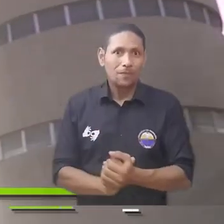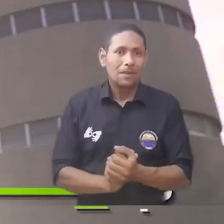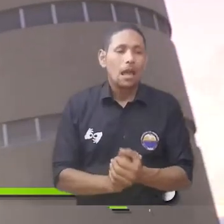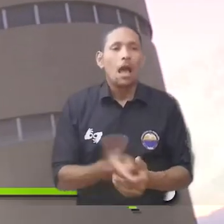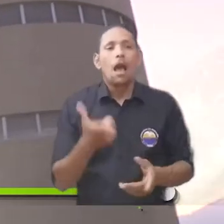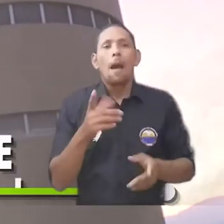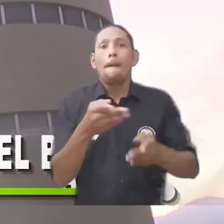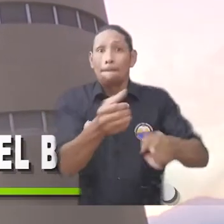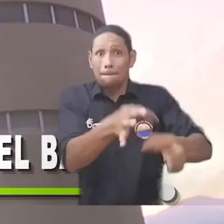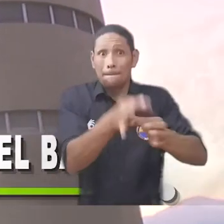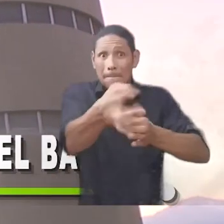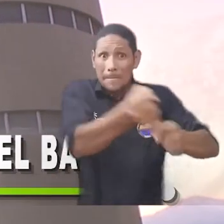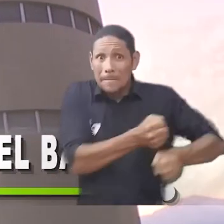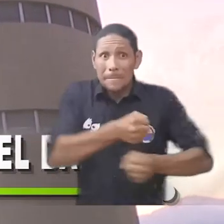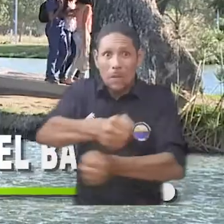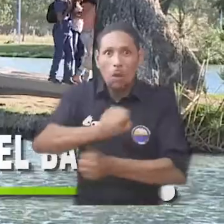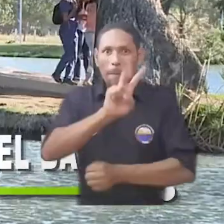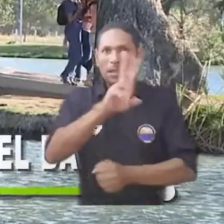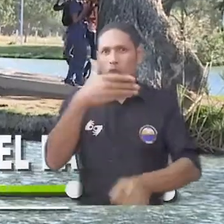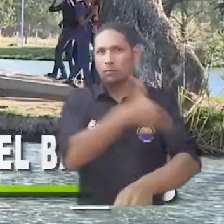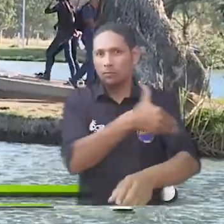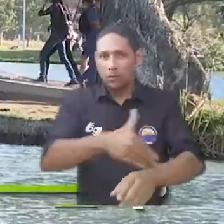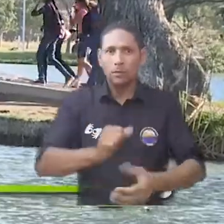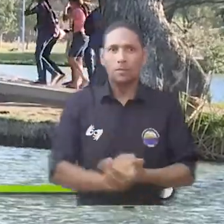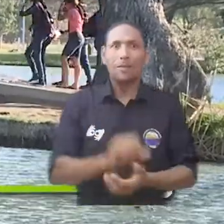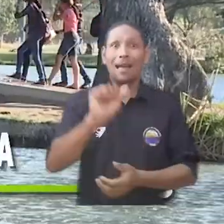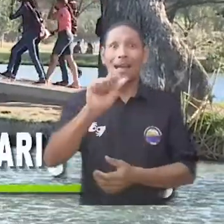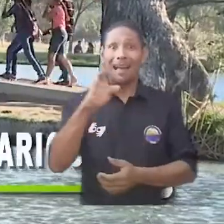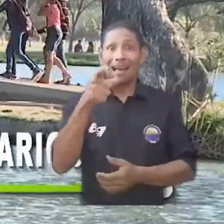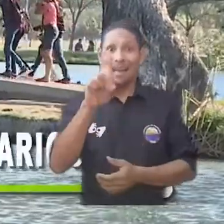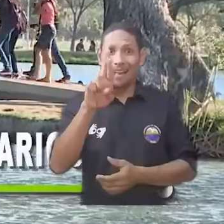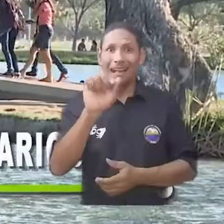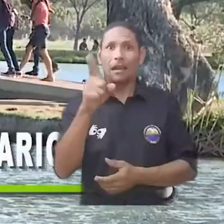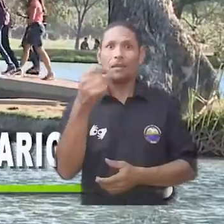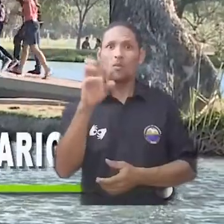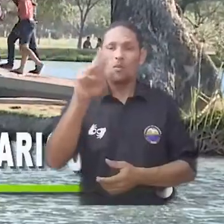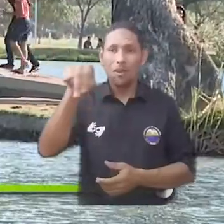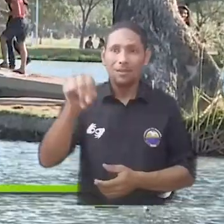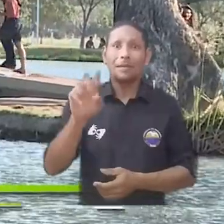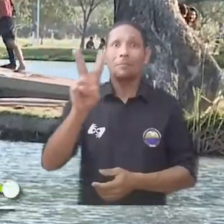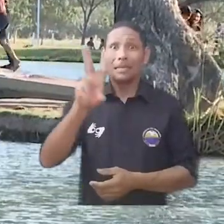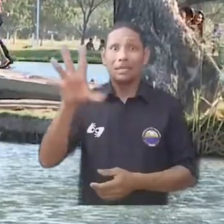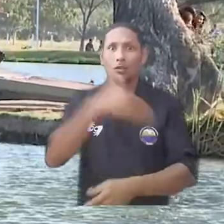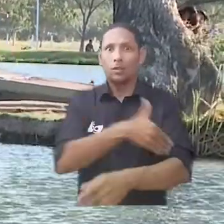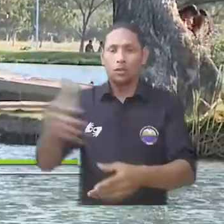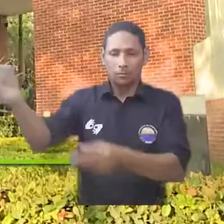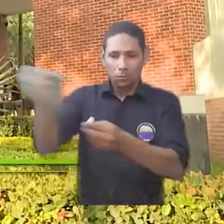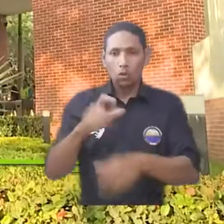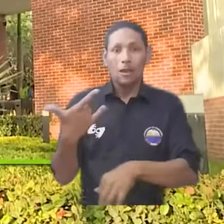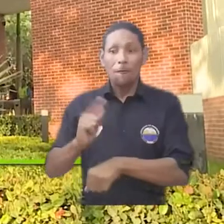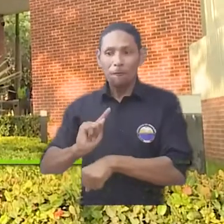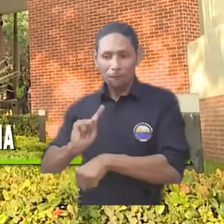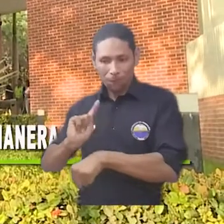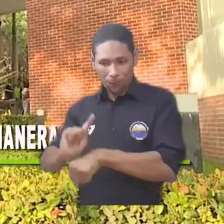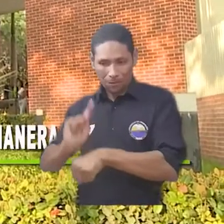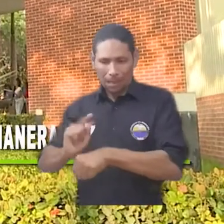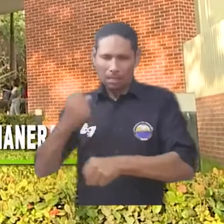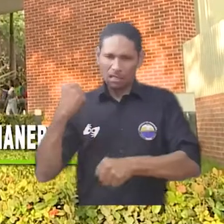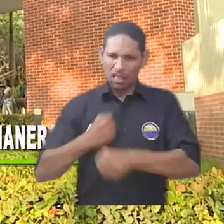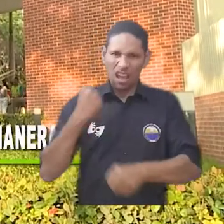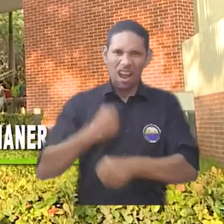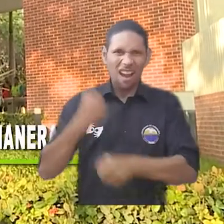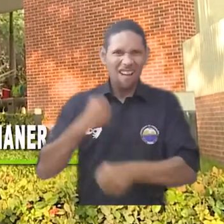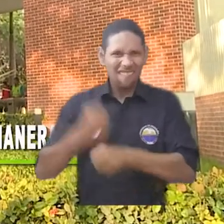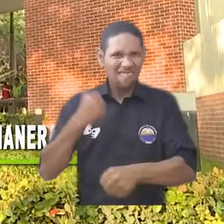25 millones del Municipio de El Banco, 25 millones del Municipio de Ariguaní y 10 millones de pesos de la Fundación